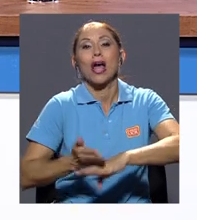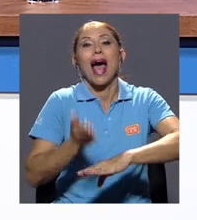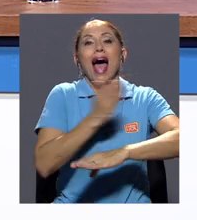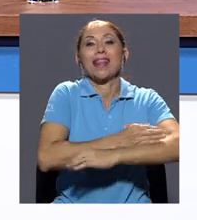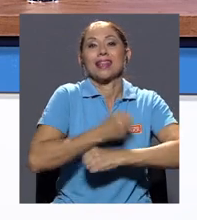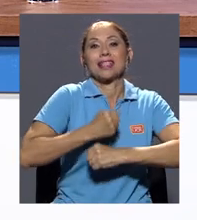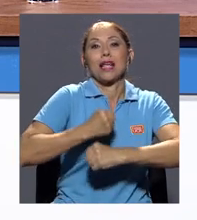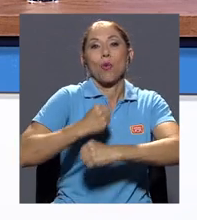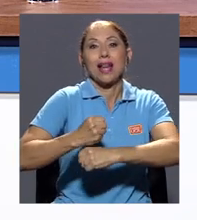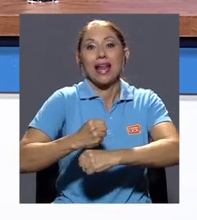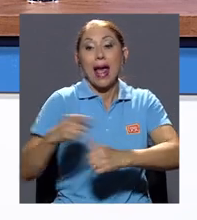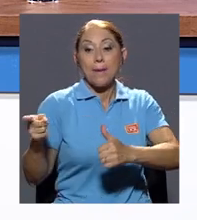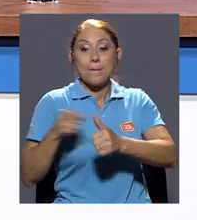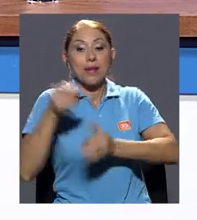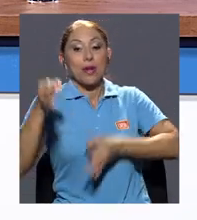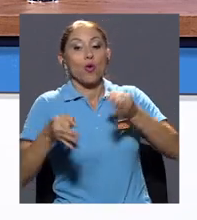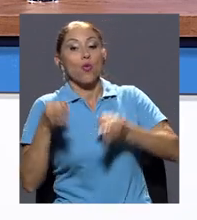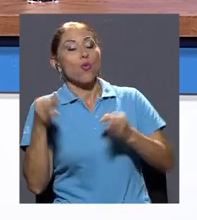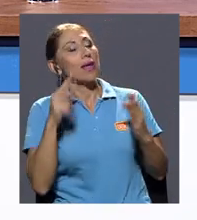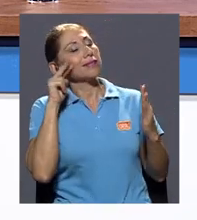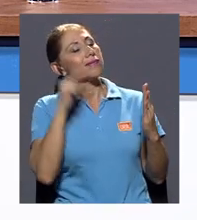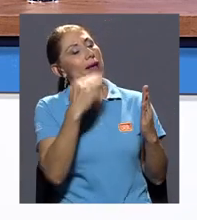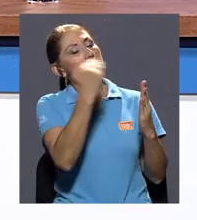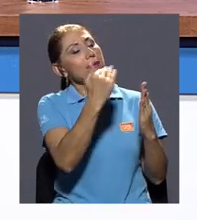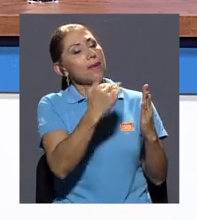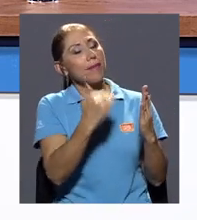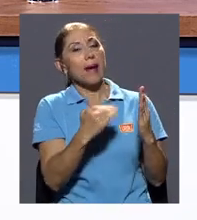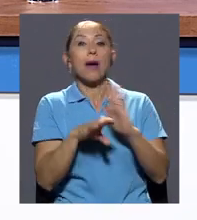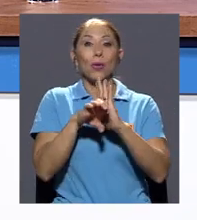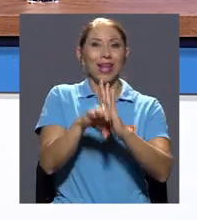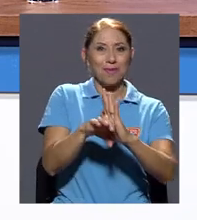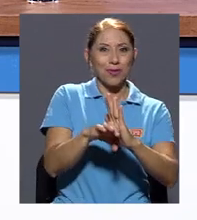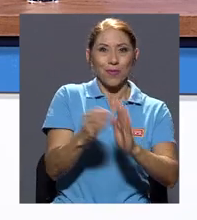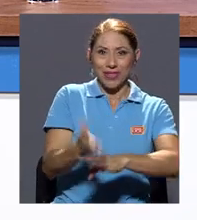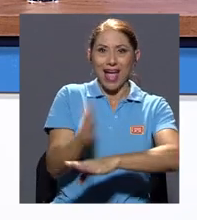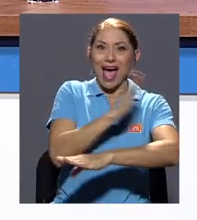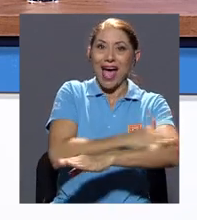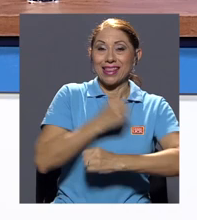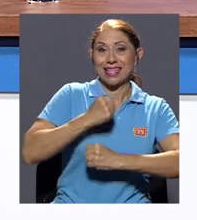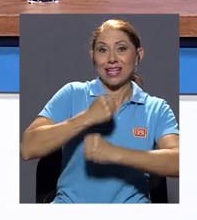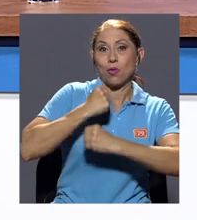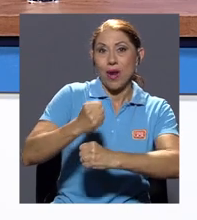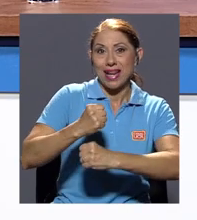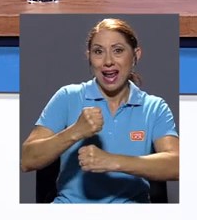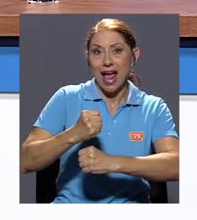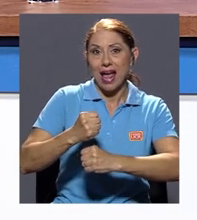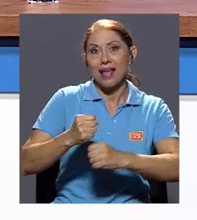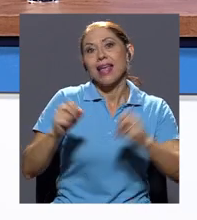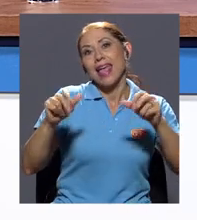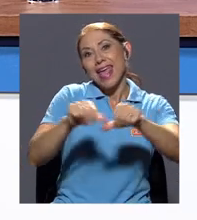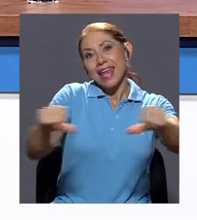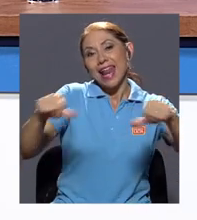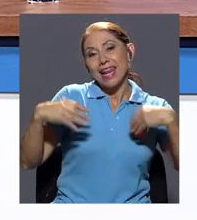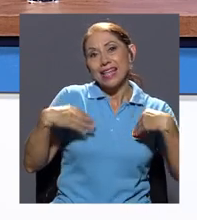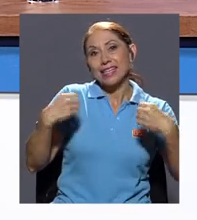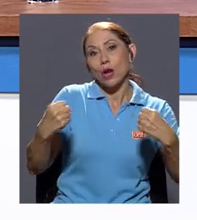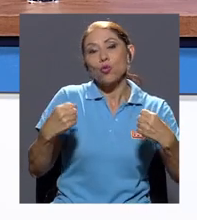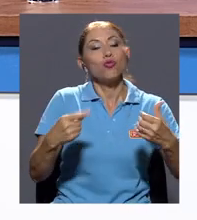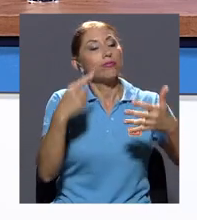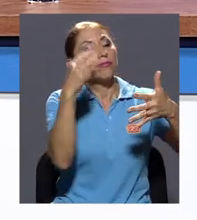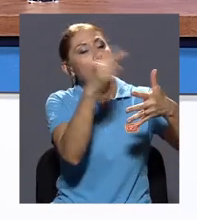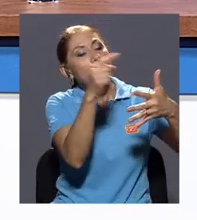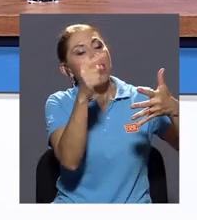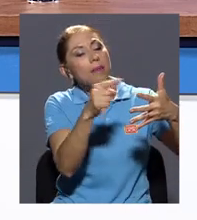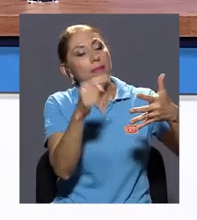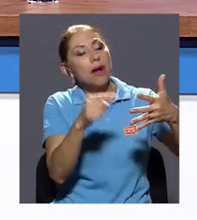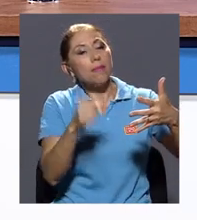juez que decía, antes de ir a la huelga, en salud, por ejemplo, estos servicios no se pueden paralizar para que no se ponga en peligro la vida y la salud de